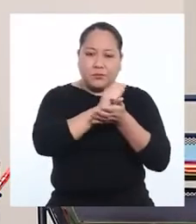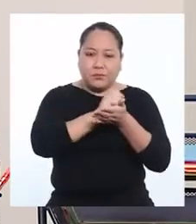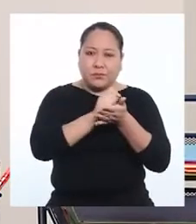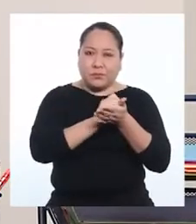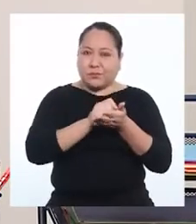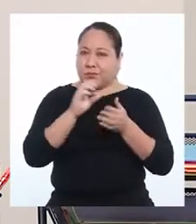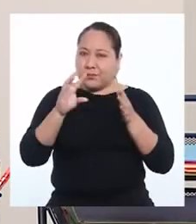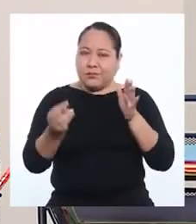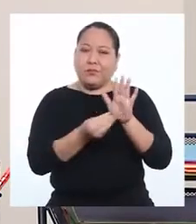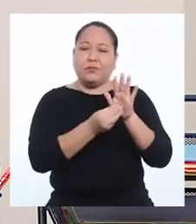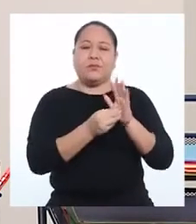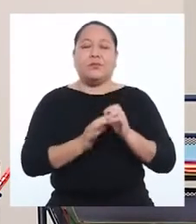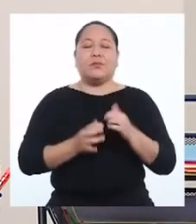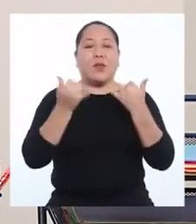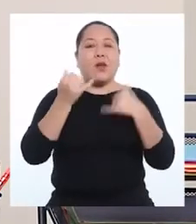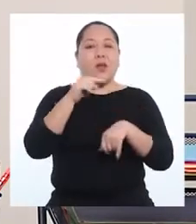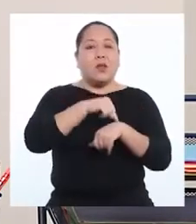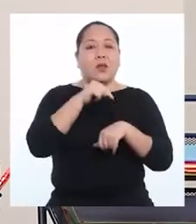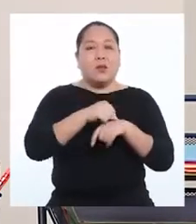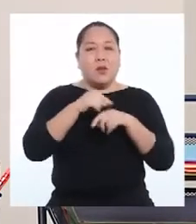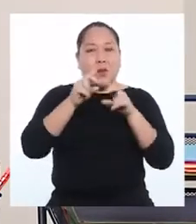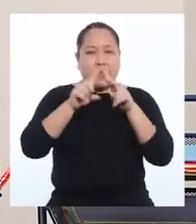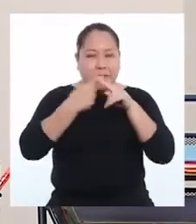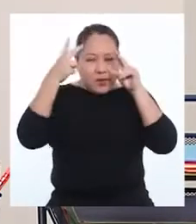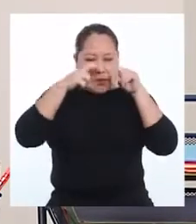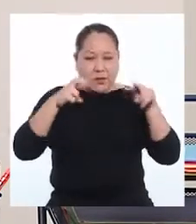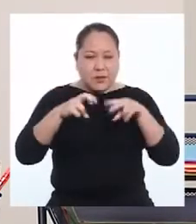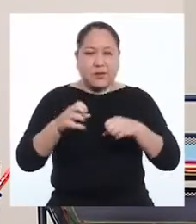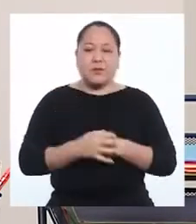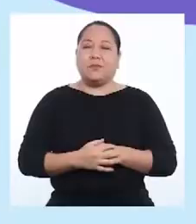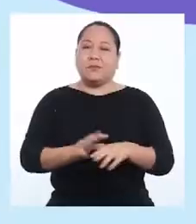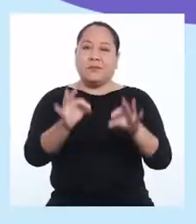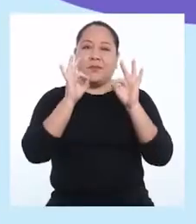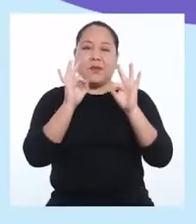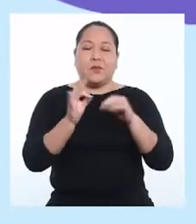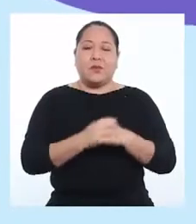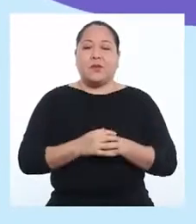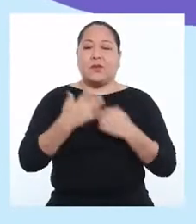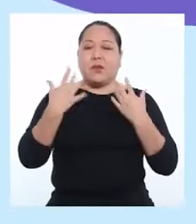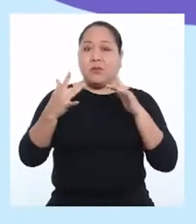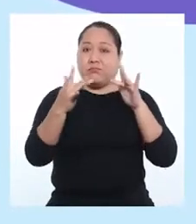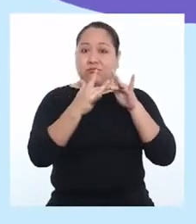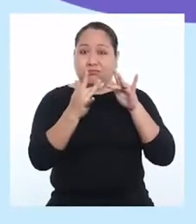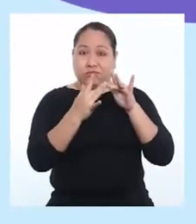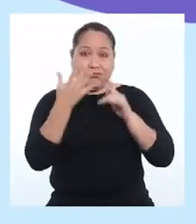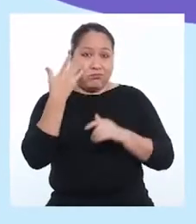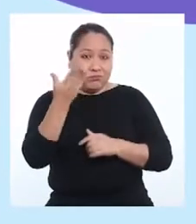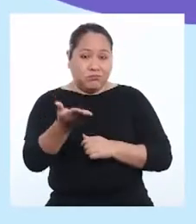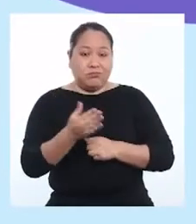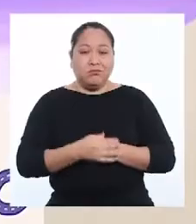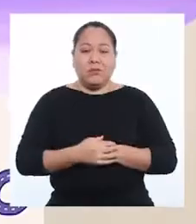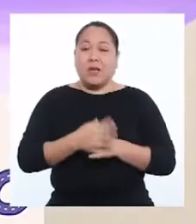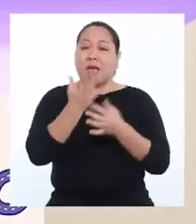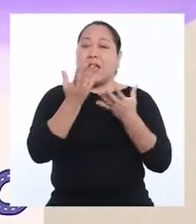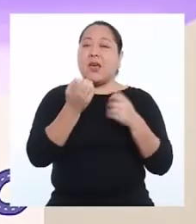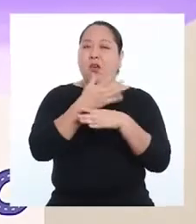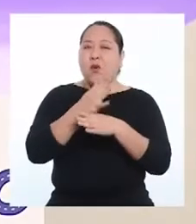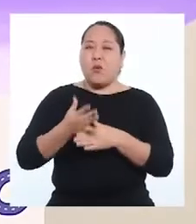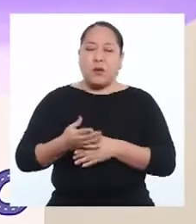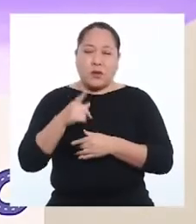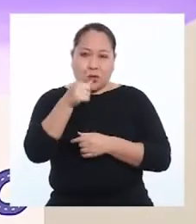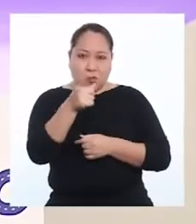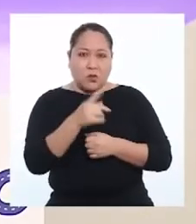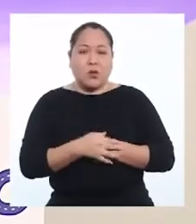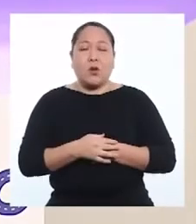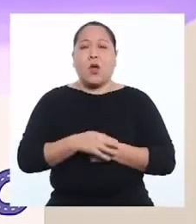la apunto con el resto. ¡Hora de empezar nuestra investigación! ¡Excelente! ¡Estamos en contacto! Quiero compartir